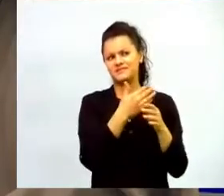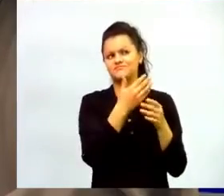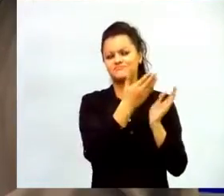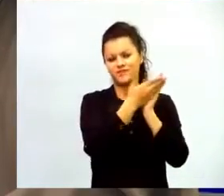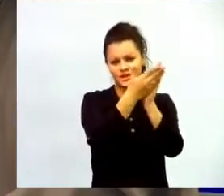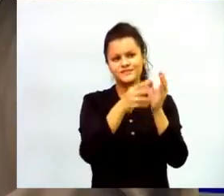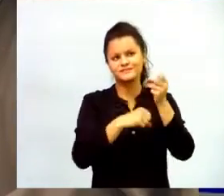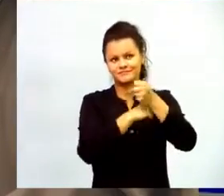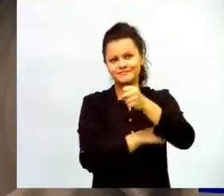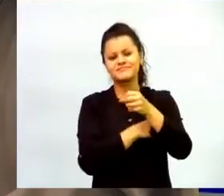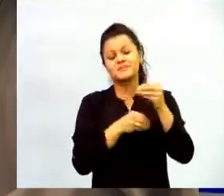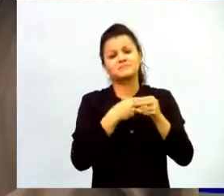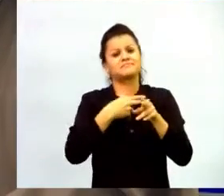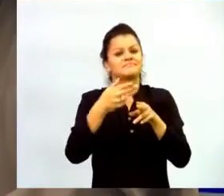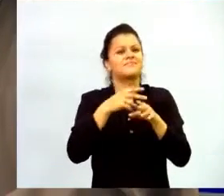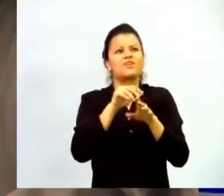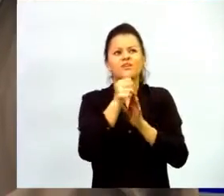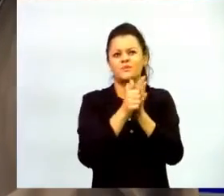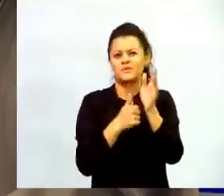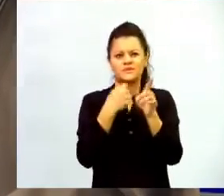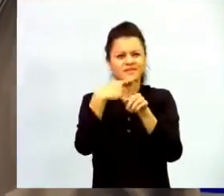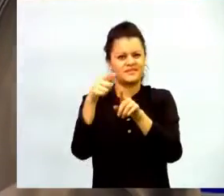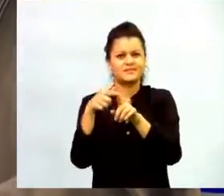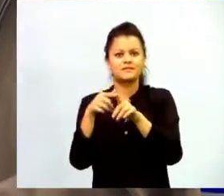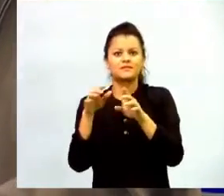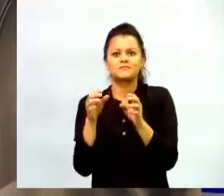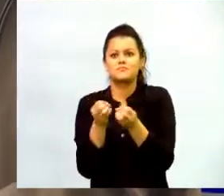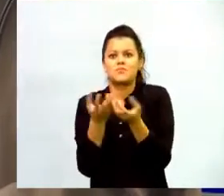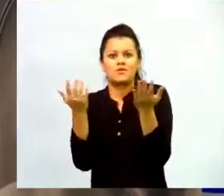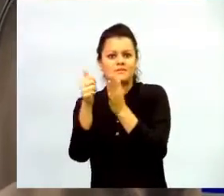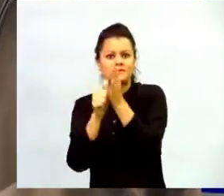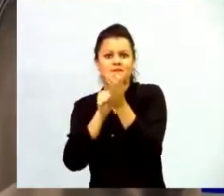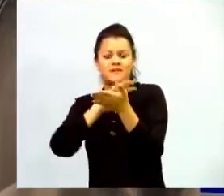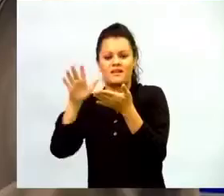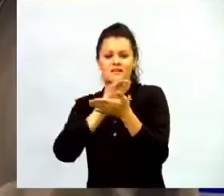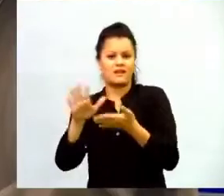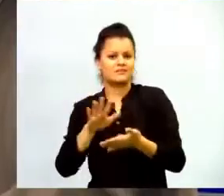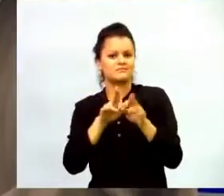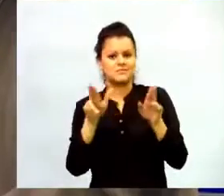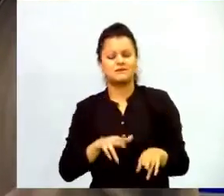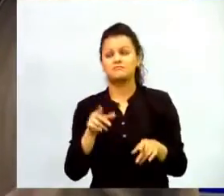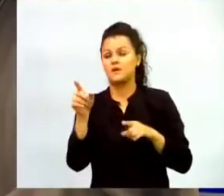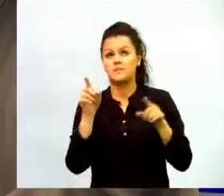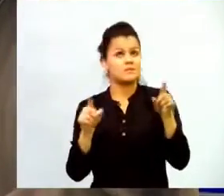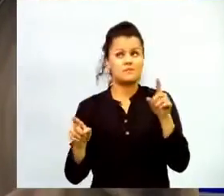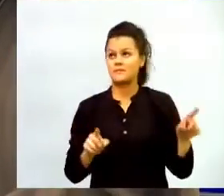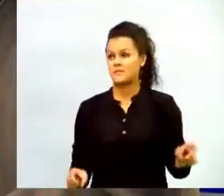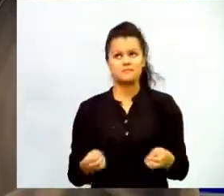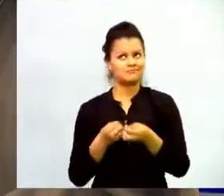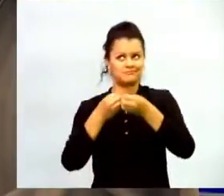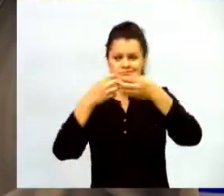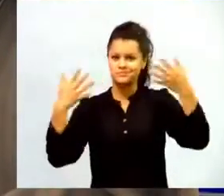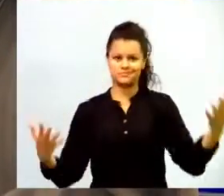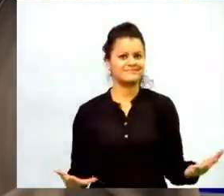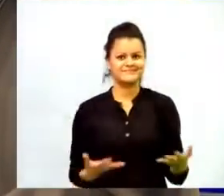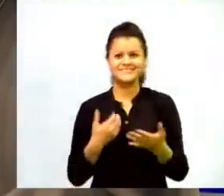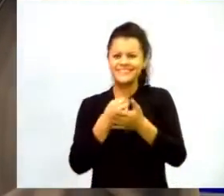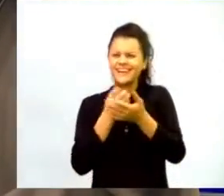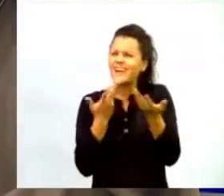fortalecido más todos los programas que vienen a través de los MOOC y programas pues gratuitos que se encuentran en internet y también hay que mirar cómo se